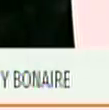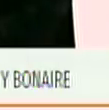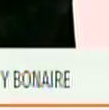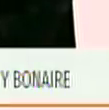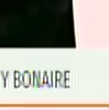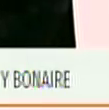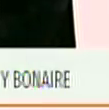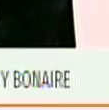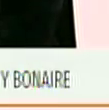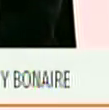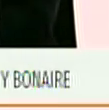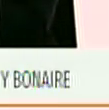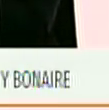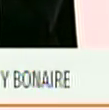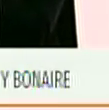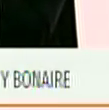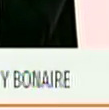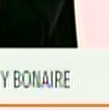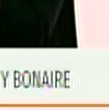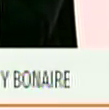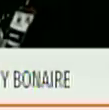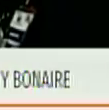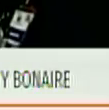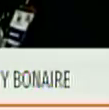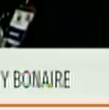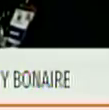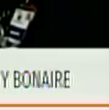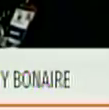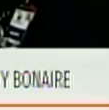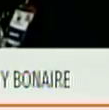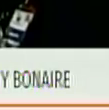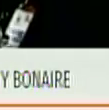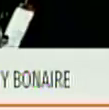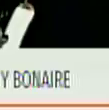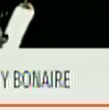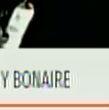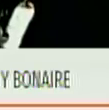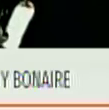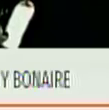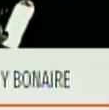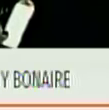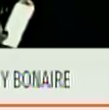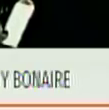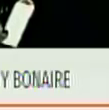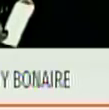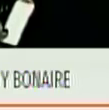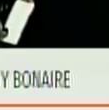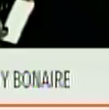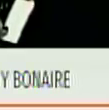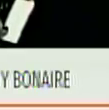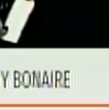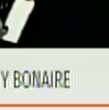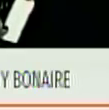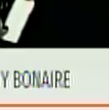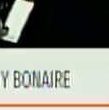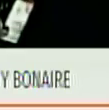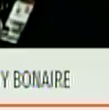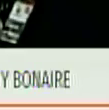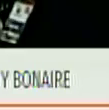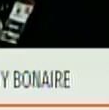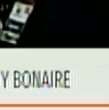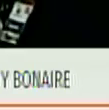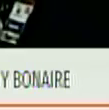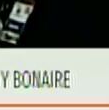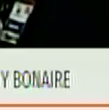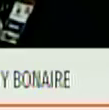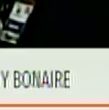¿Puede repetir la última pregunta? En este mismo contexto desde donde el gobierno de Donald Trump ha intensificado estos discursos e intervencionistas